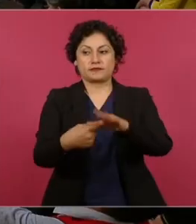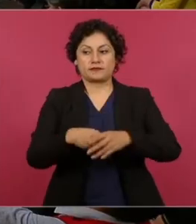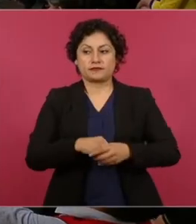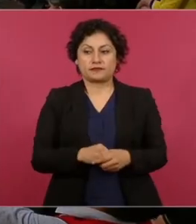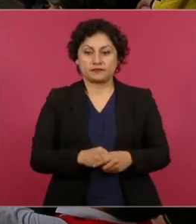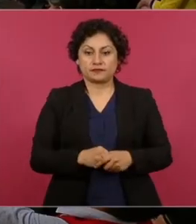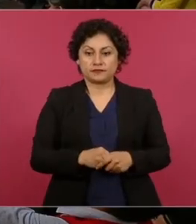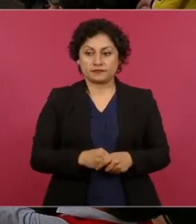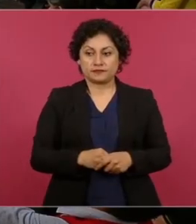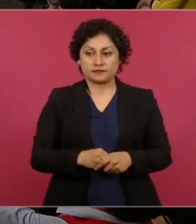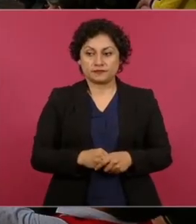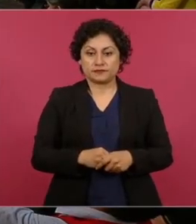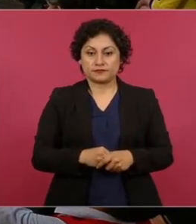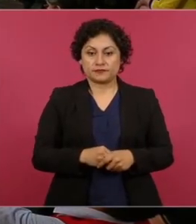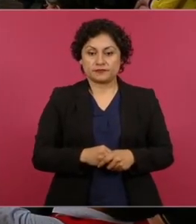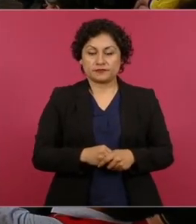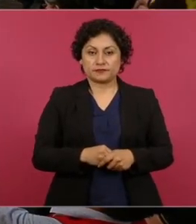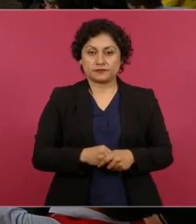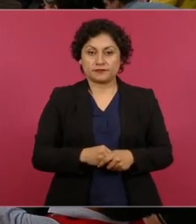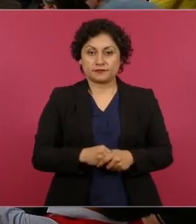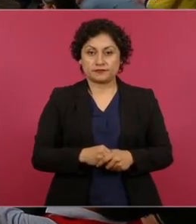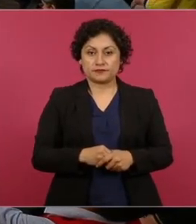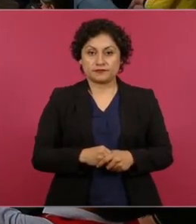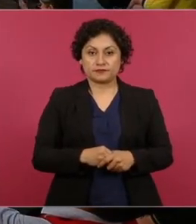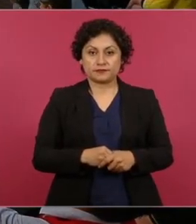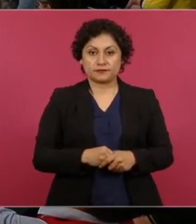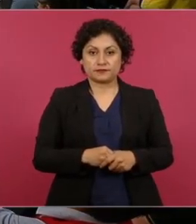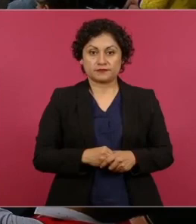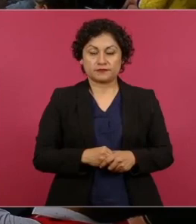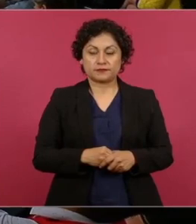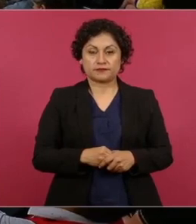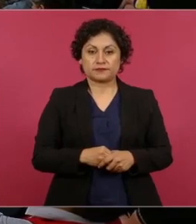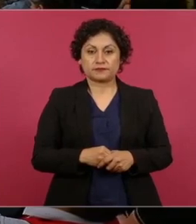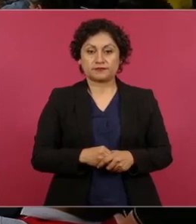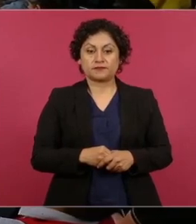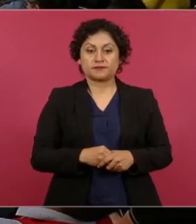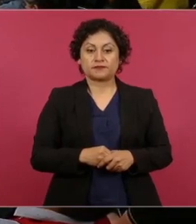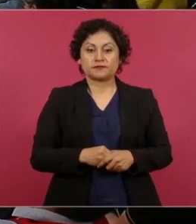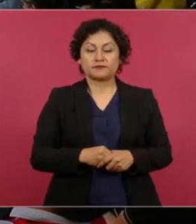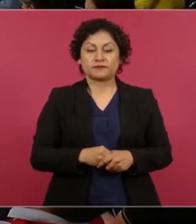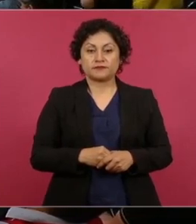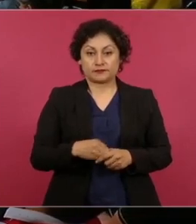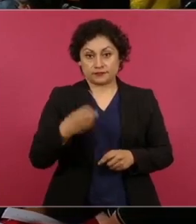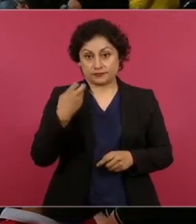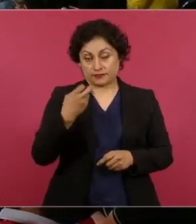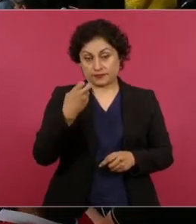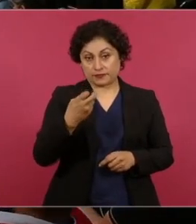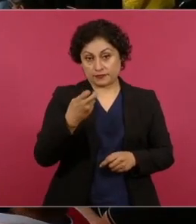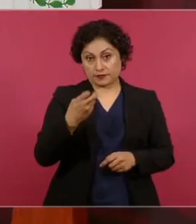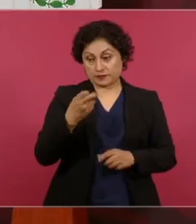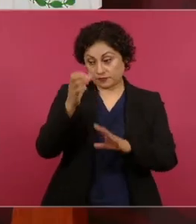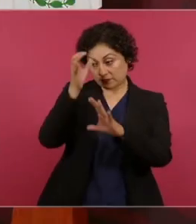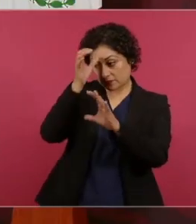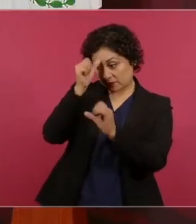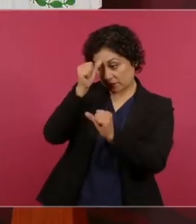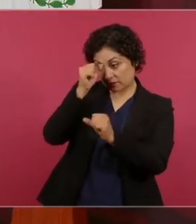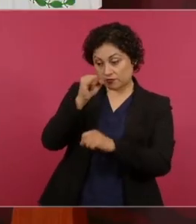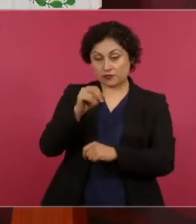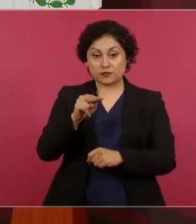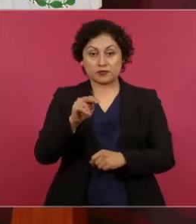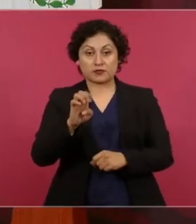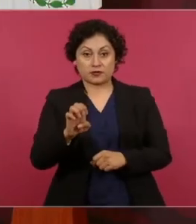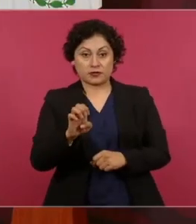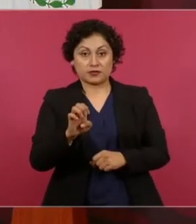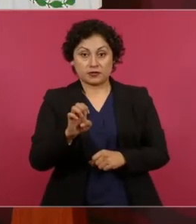Esto es lo del acuerdo del INE, es